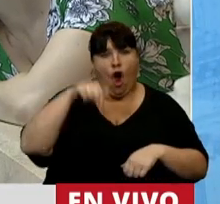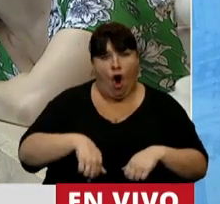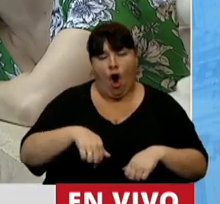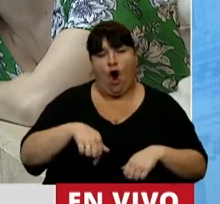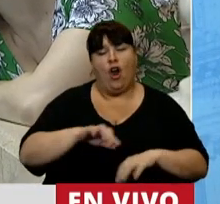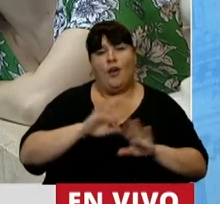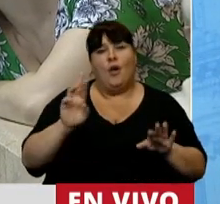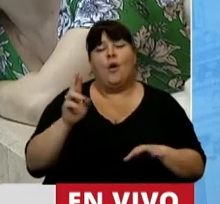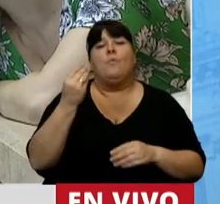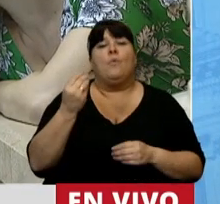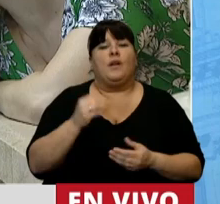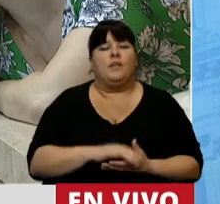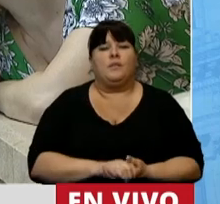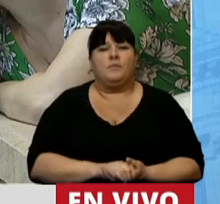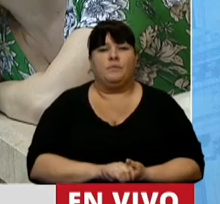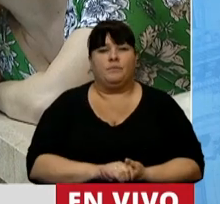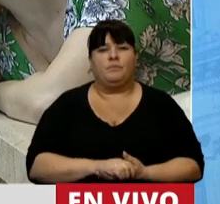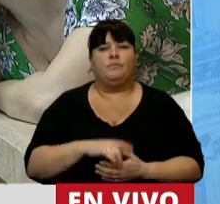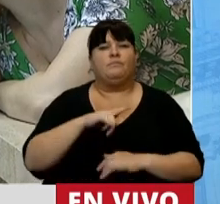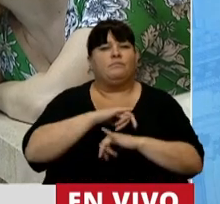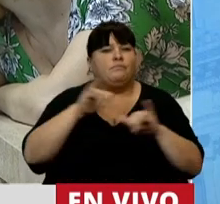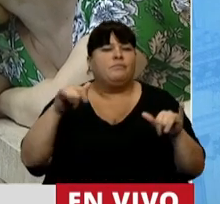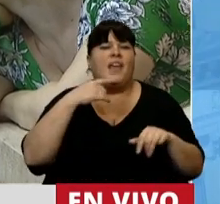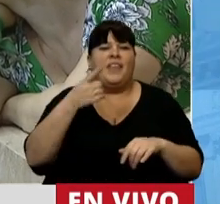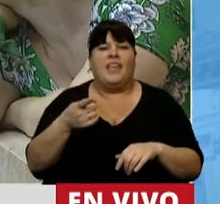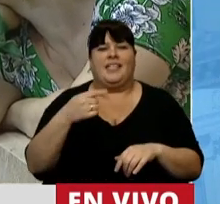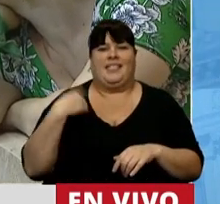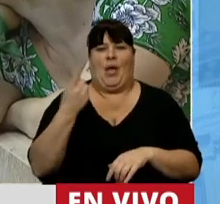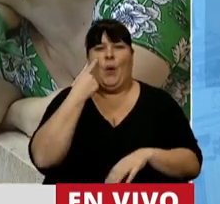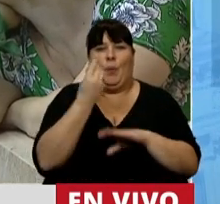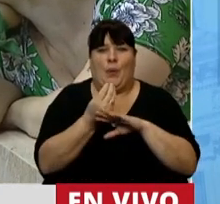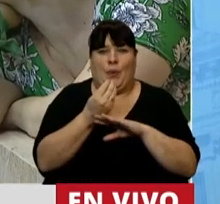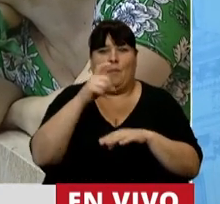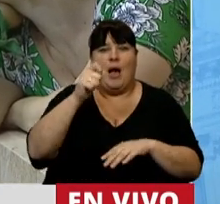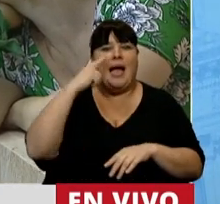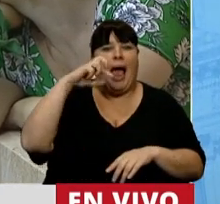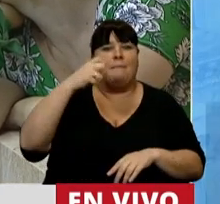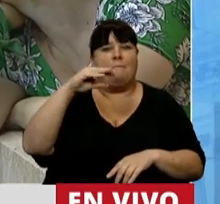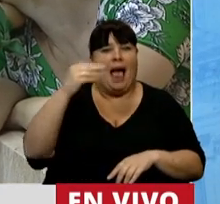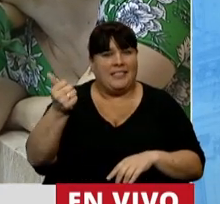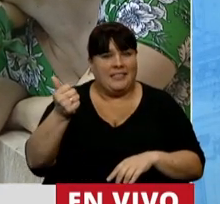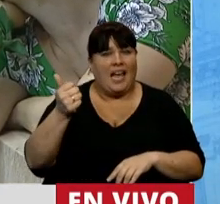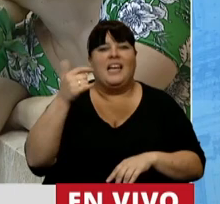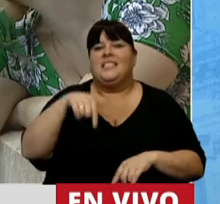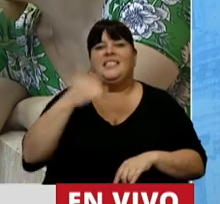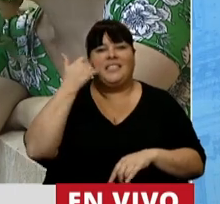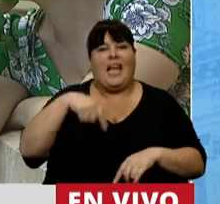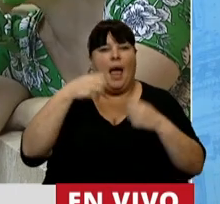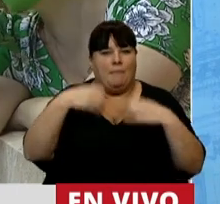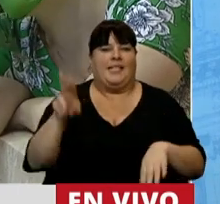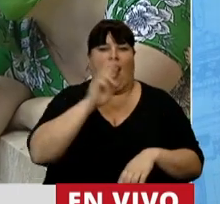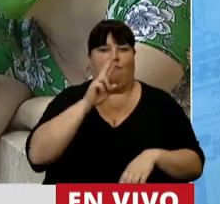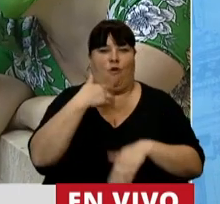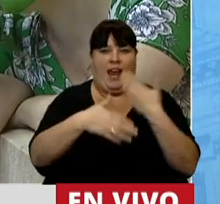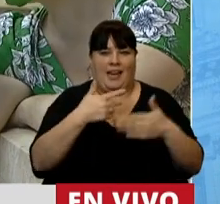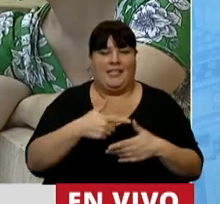descansan en la UPU Pacha, nos anuncian a las que vivimos en el CAI Pacha que llegó la hora de las mujeres